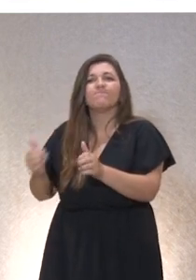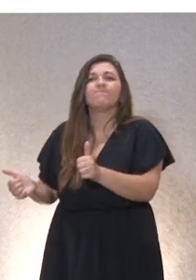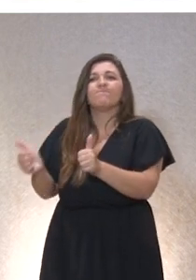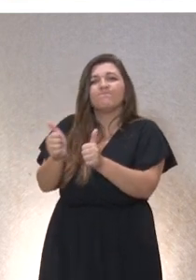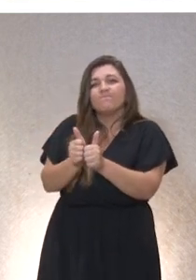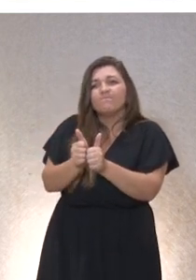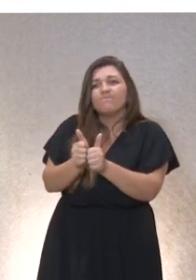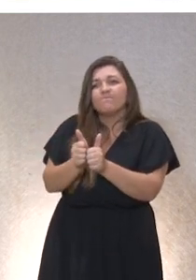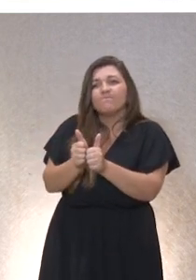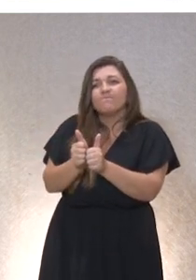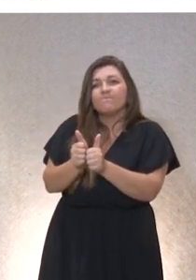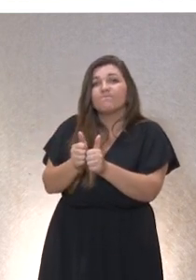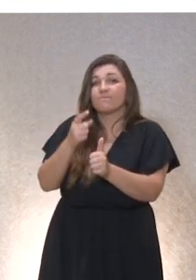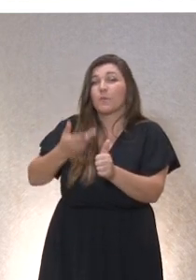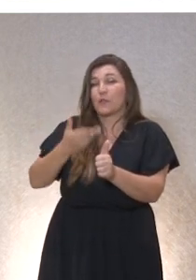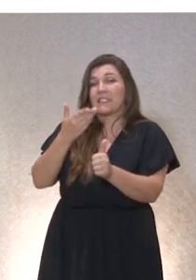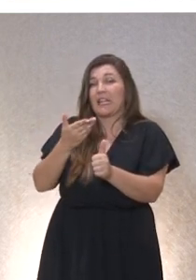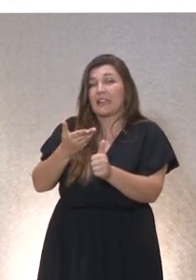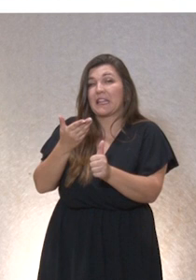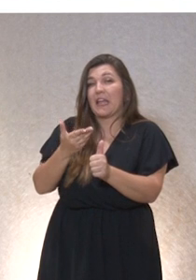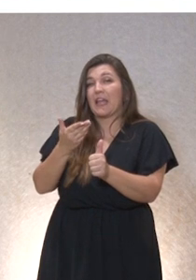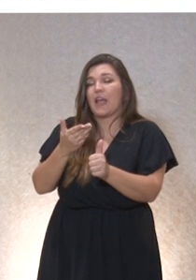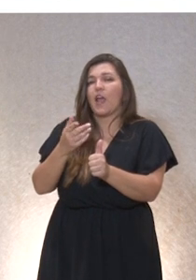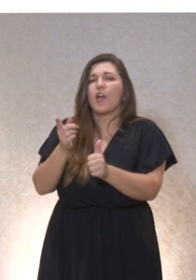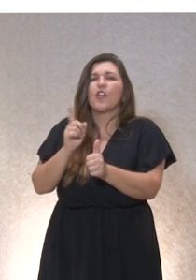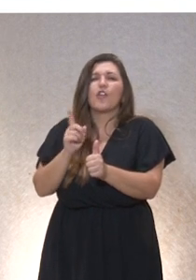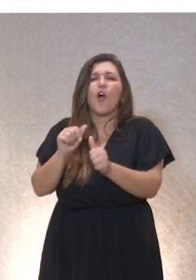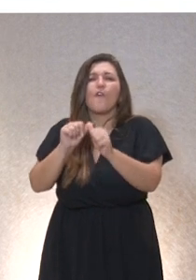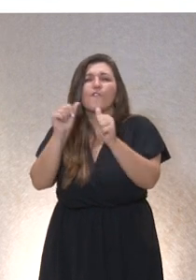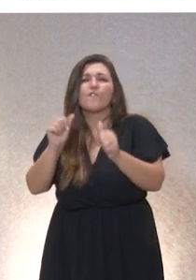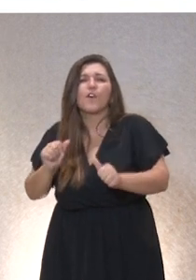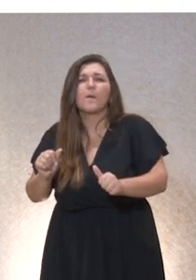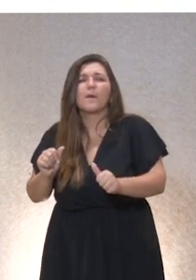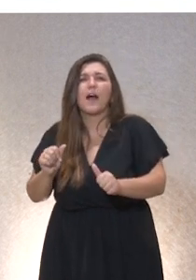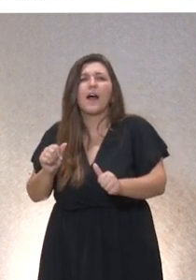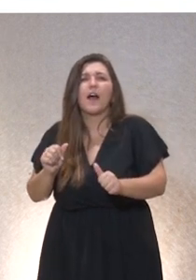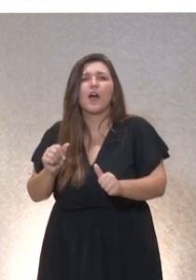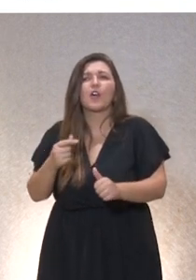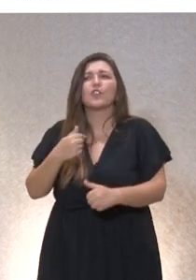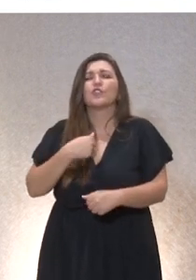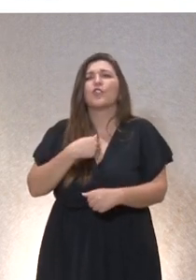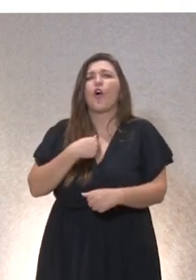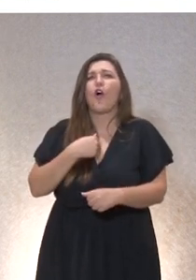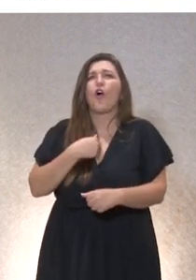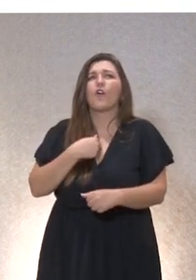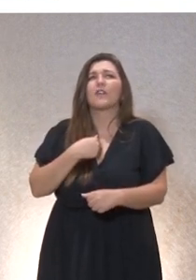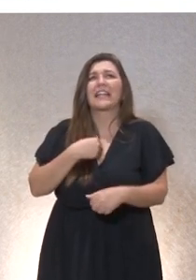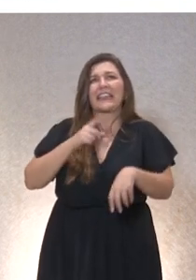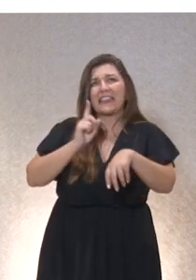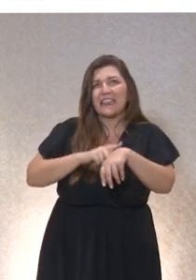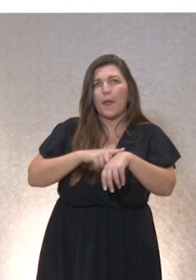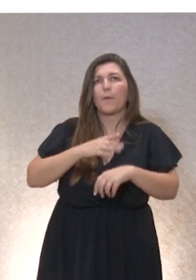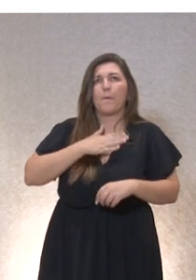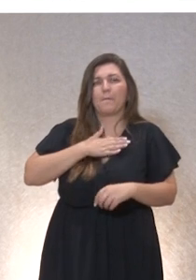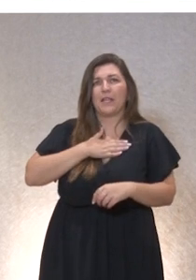y esta es la idea fundamental que les quiero transmitir, no es una cuestión en la que yo doy parte de mi tiempo